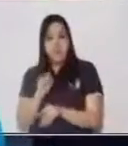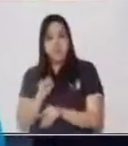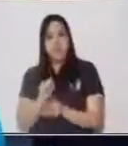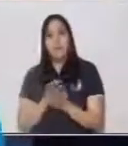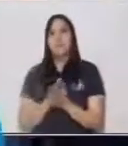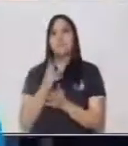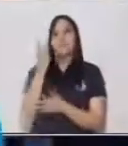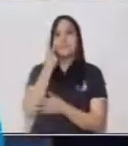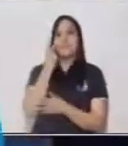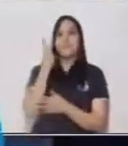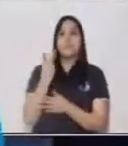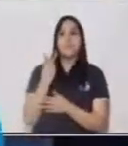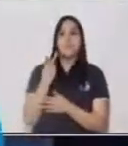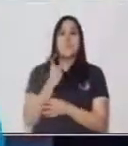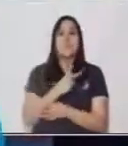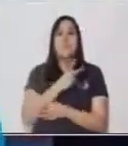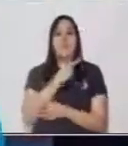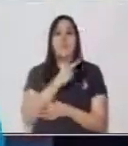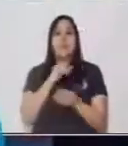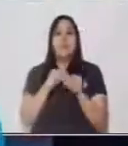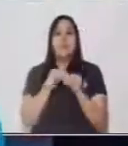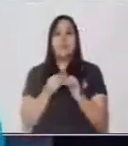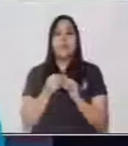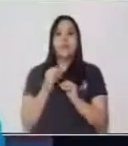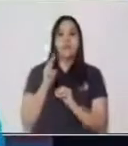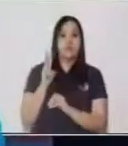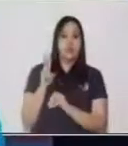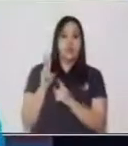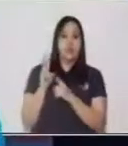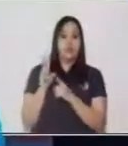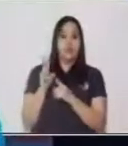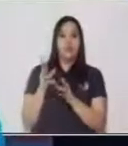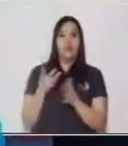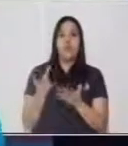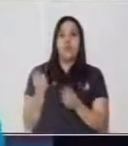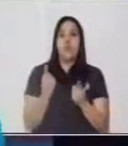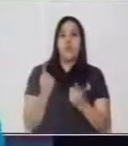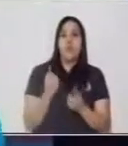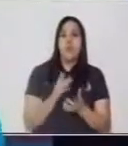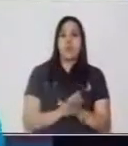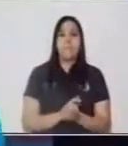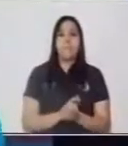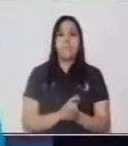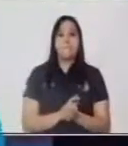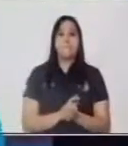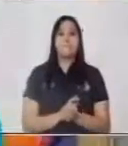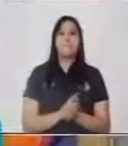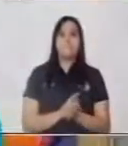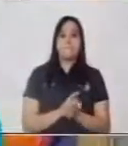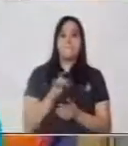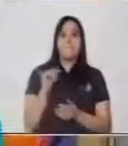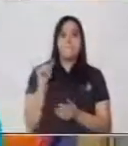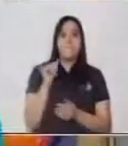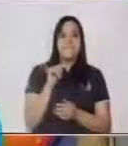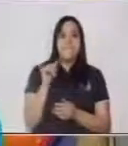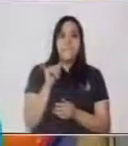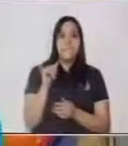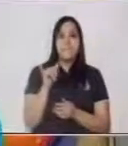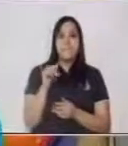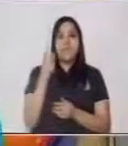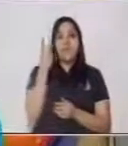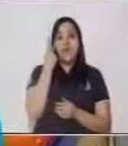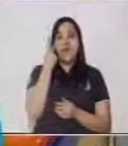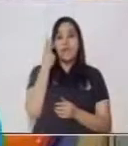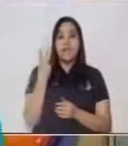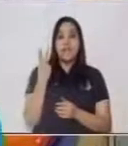veamos el valor del número 2. Siempre en la tabla de